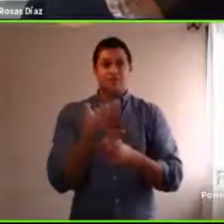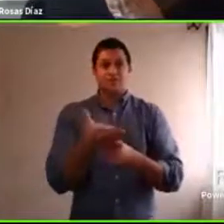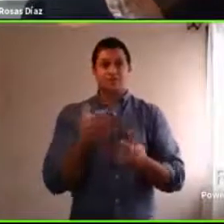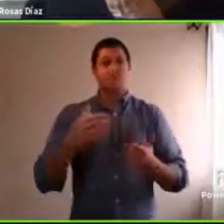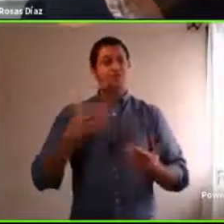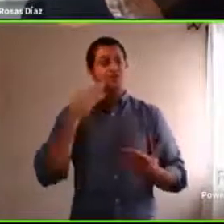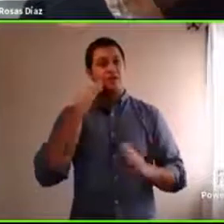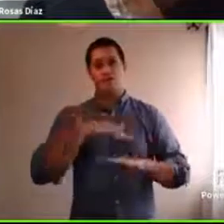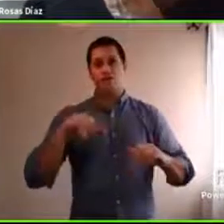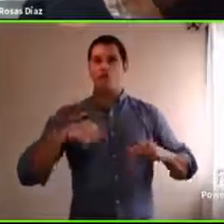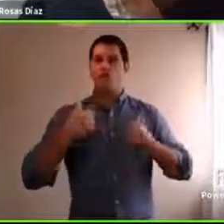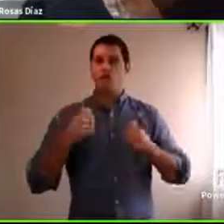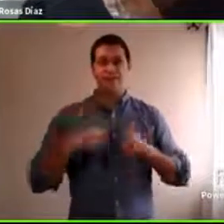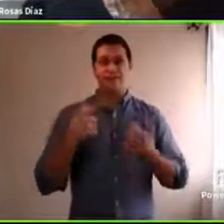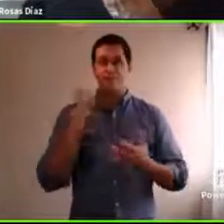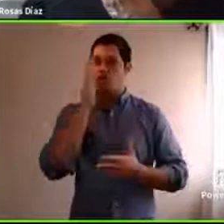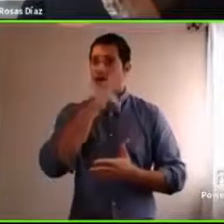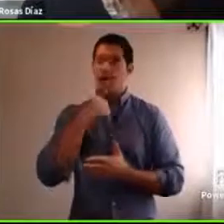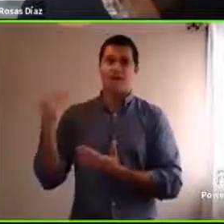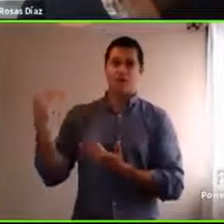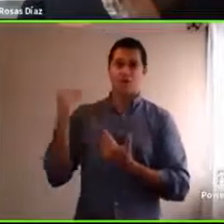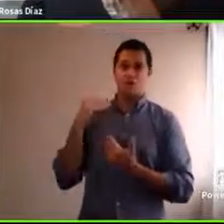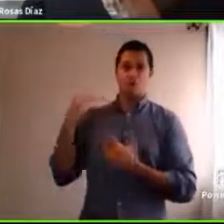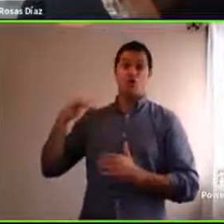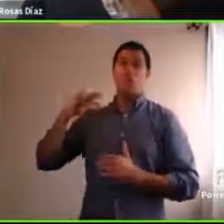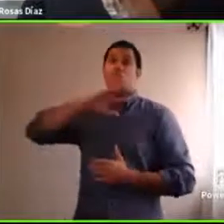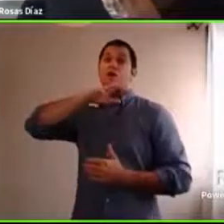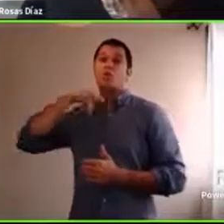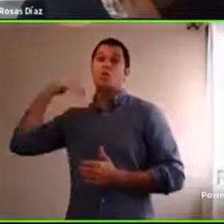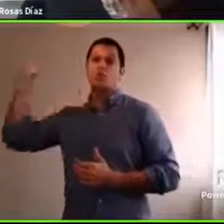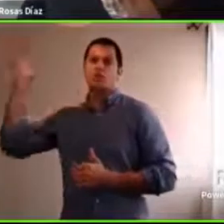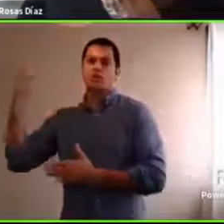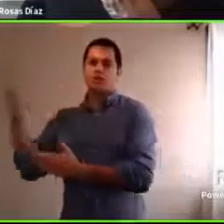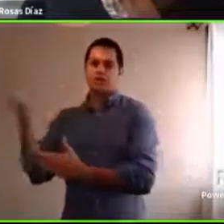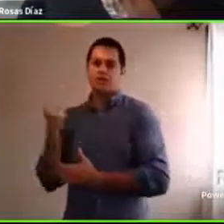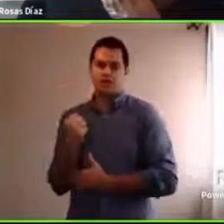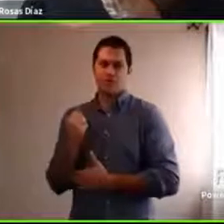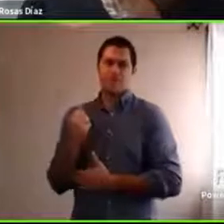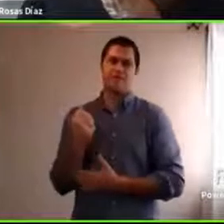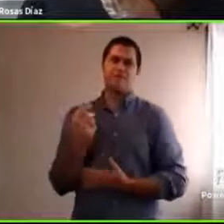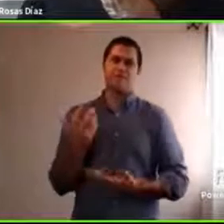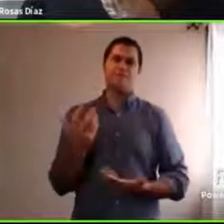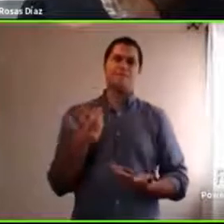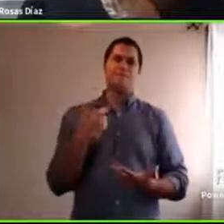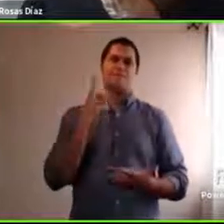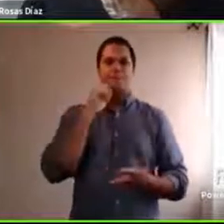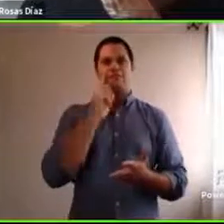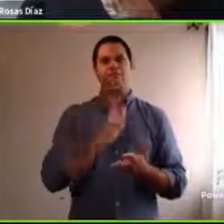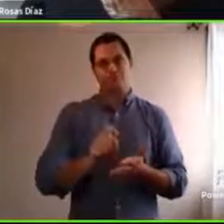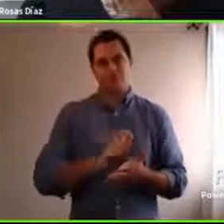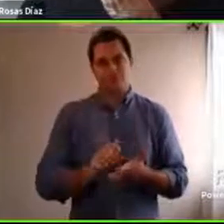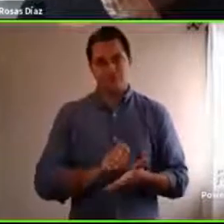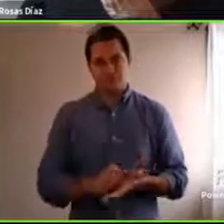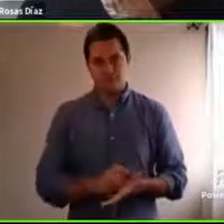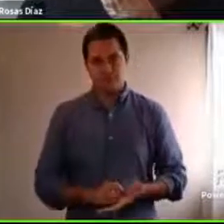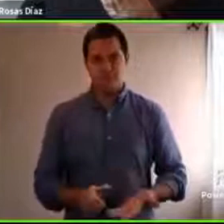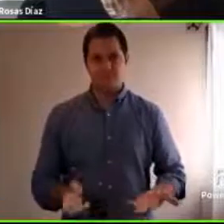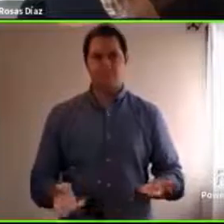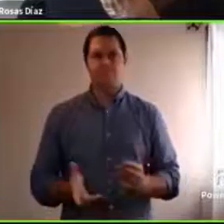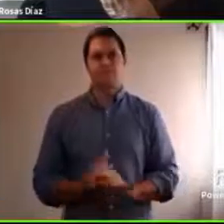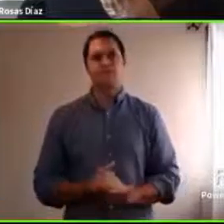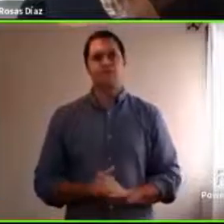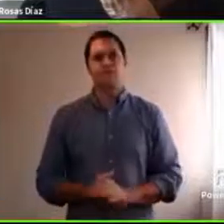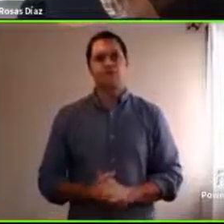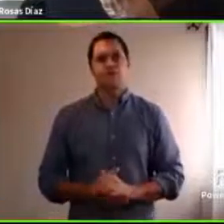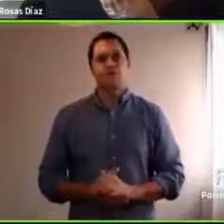a alguien ¿no? más grande que puede ser un hermano o un adulto para que los ayude con las tareas y entonces